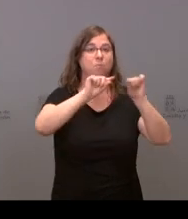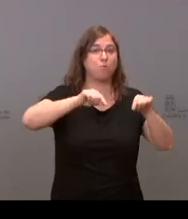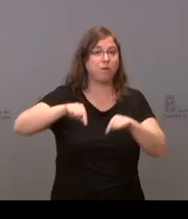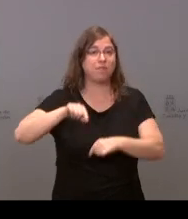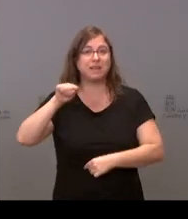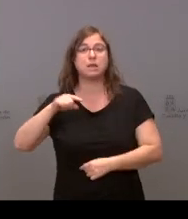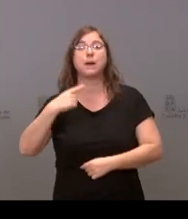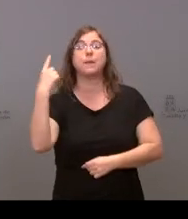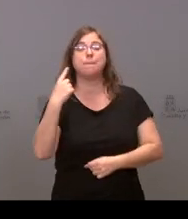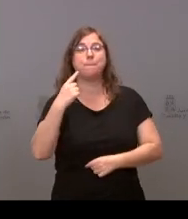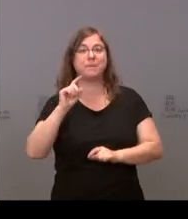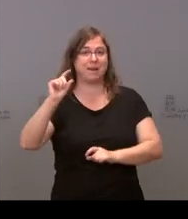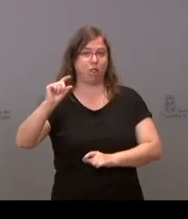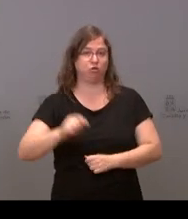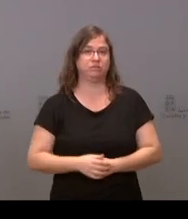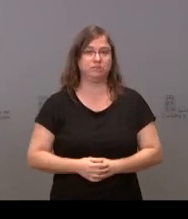primeras dosis, a la siguiente, perdonen.